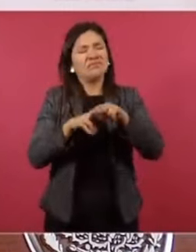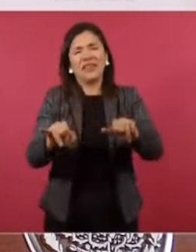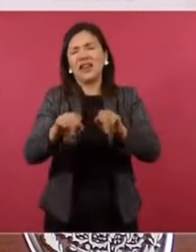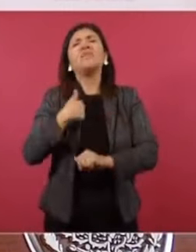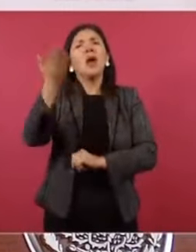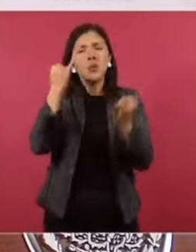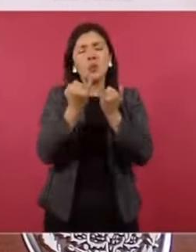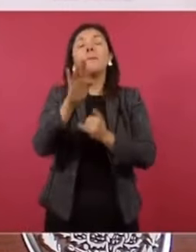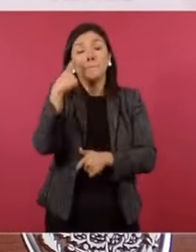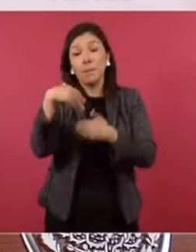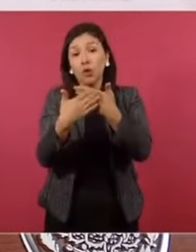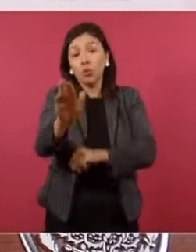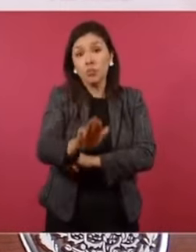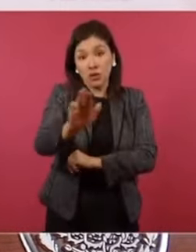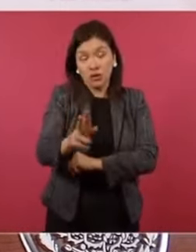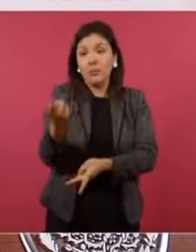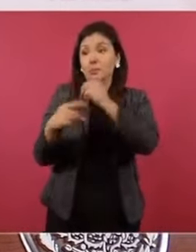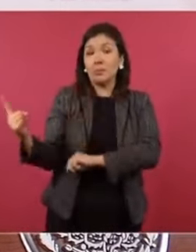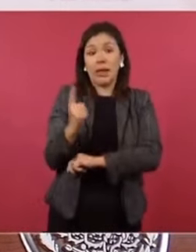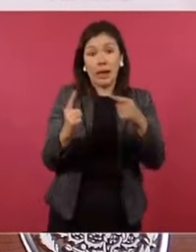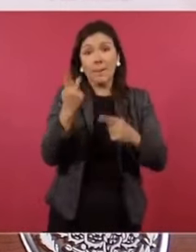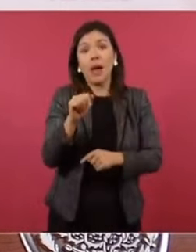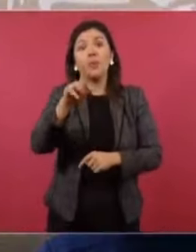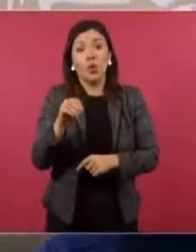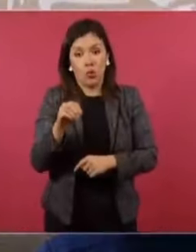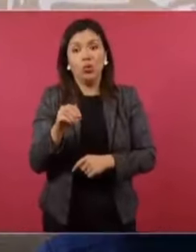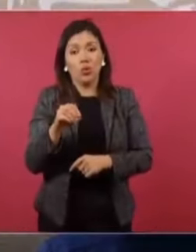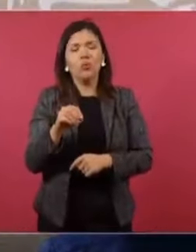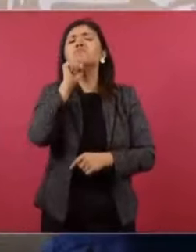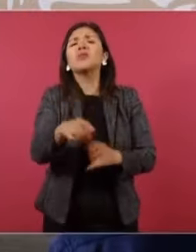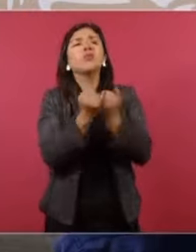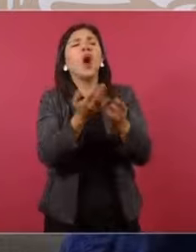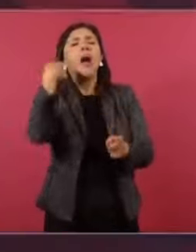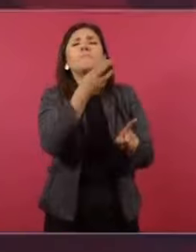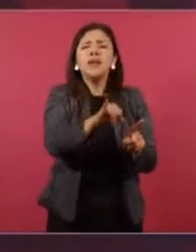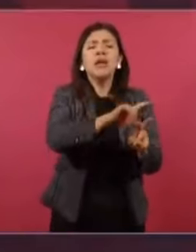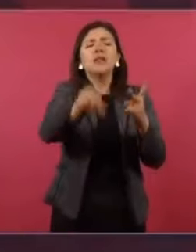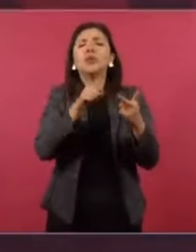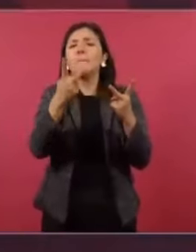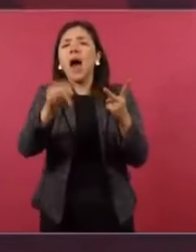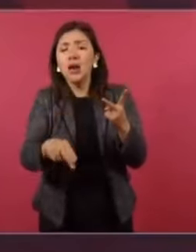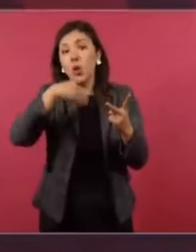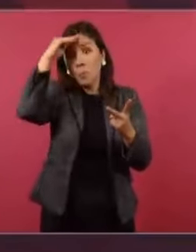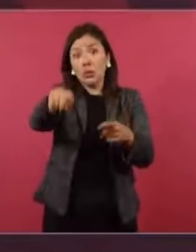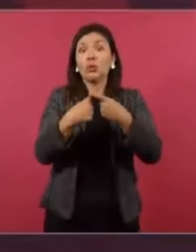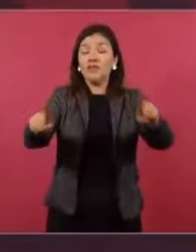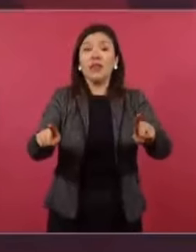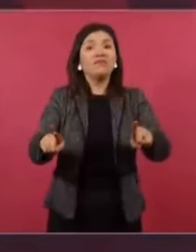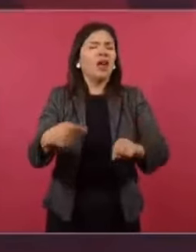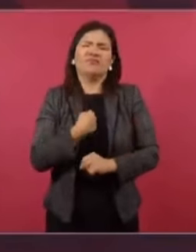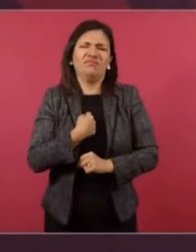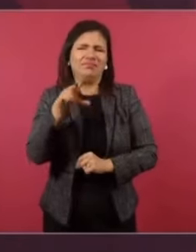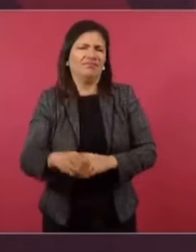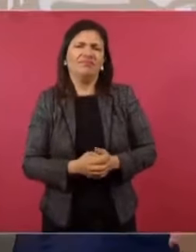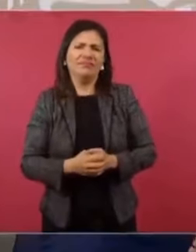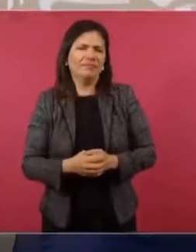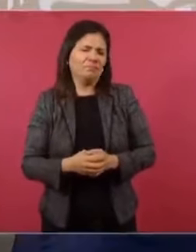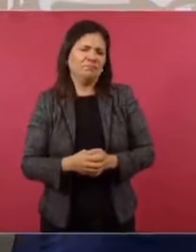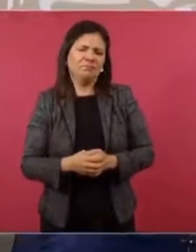Pavlovich y otros gobernadores. Ya va a venir el miércoles, Pablo. Pero lo han hecho los periodistas y lo hacían los panistas. Y yo pensé que nos íbamos a salvar con usted. Nosotros no.